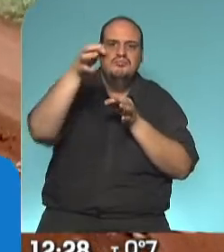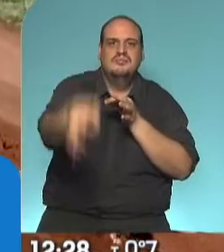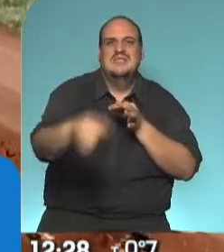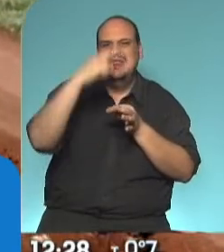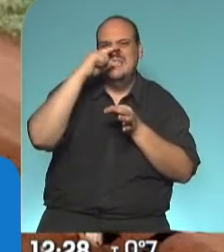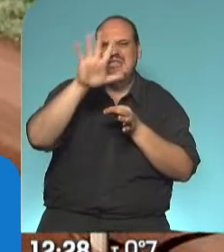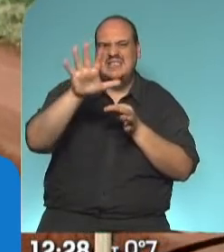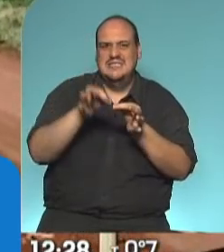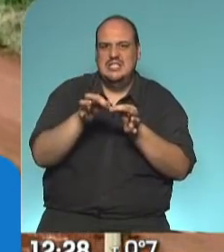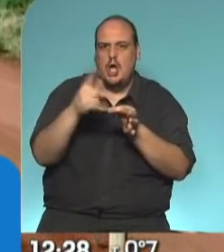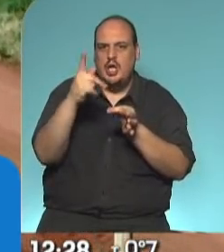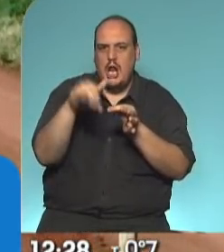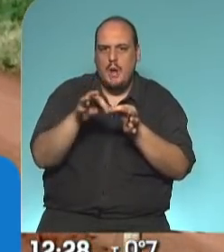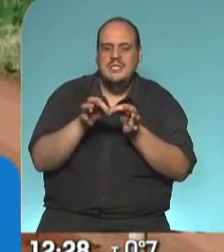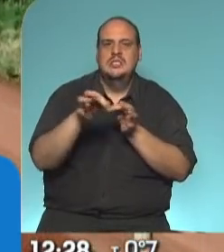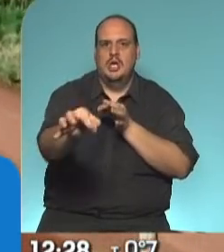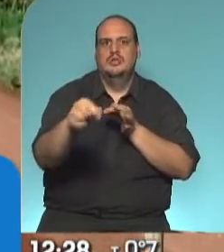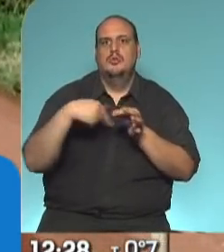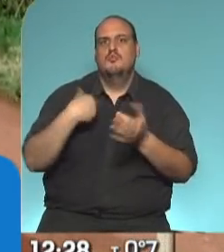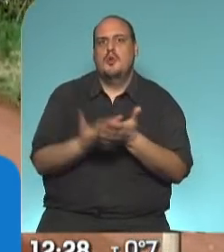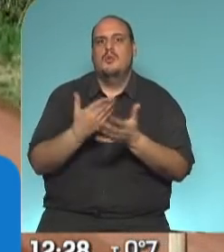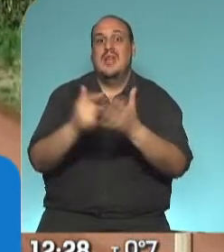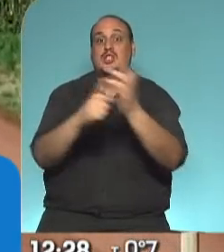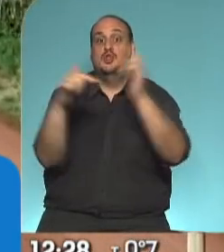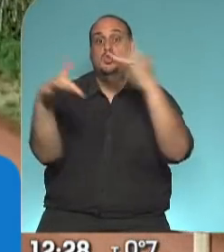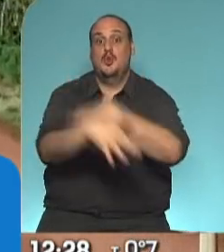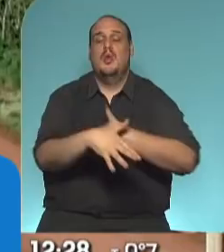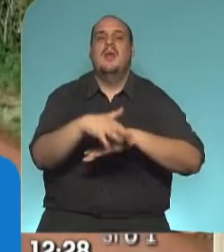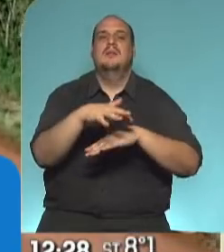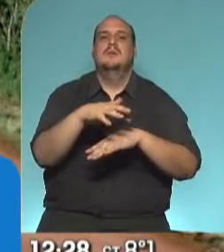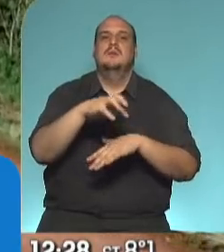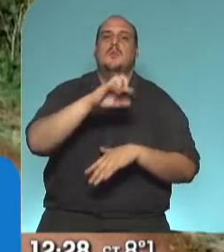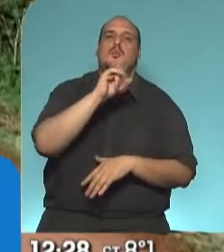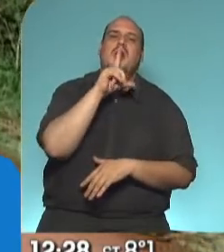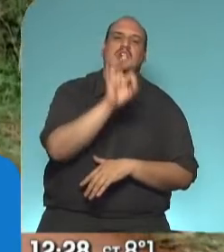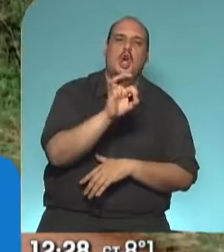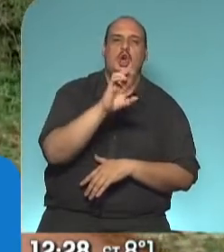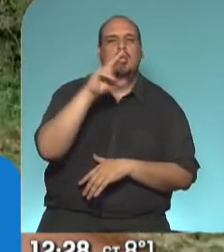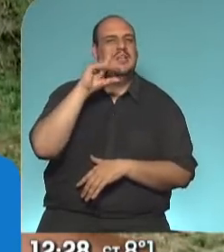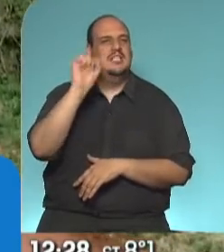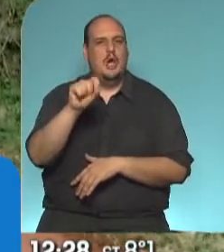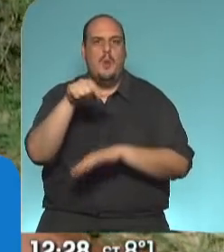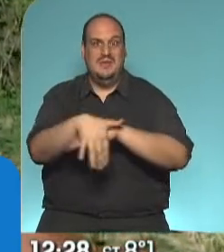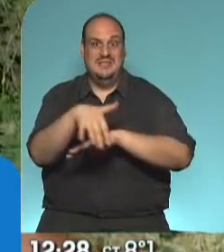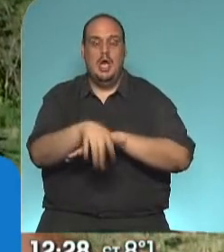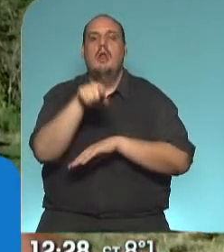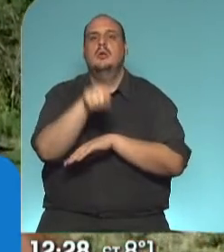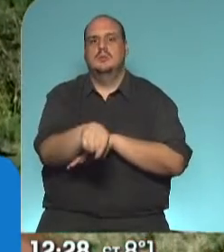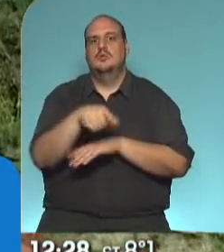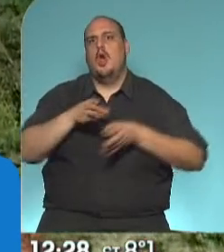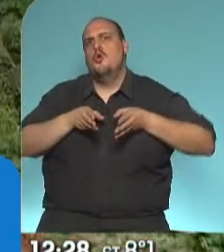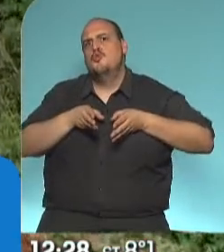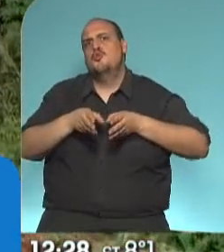kilómetros que nos habíamos propuesto hasta llegar hasta la ciudad de Puerto Rico, Misiones, que es muy importante para nosotros en una ruta que